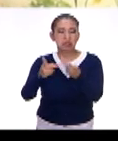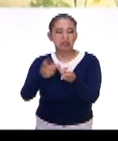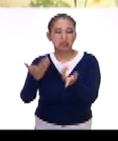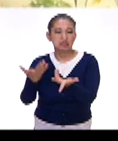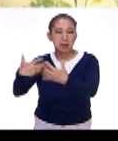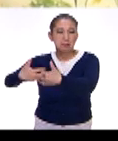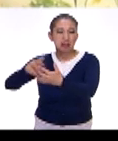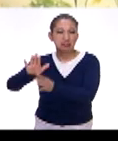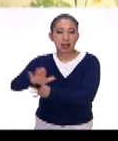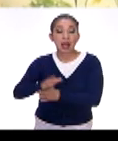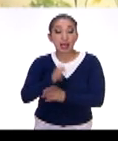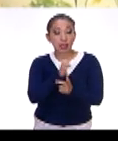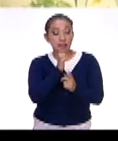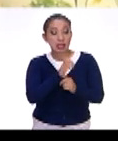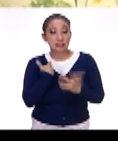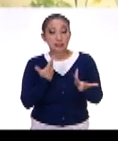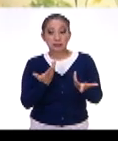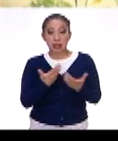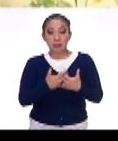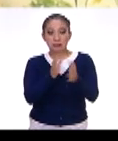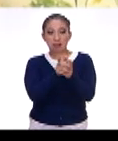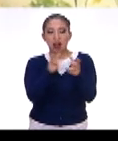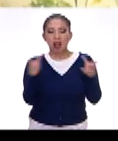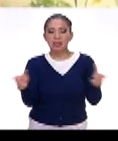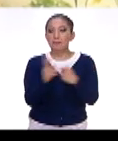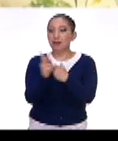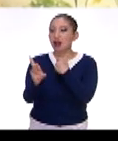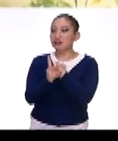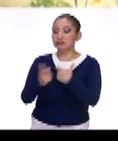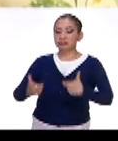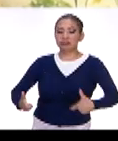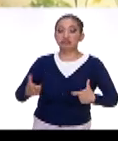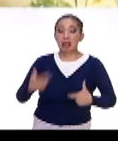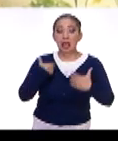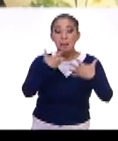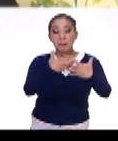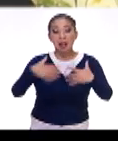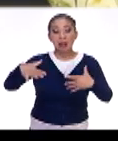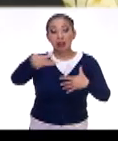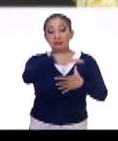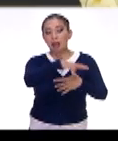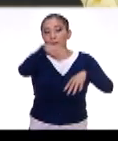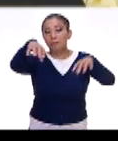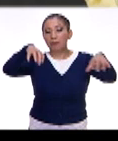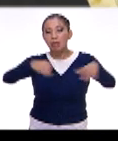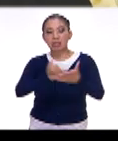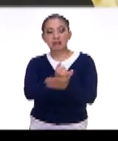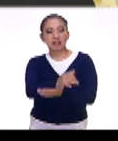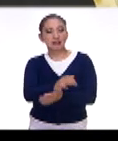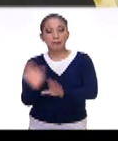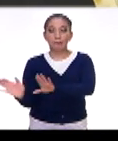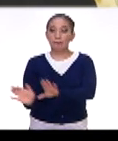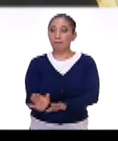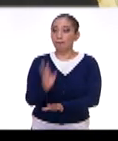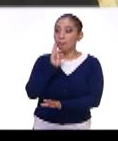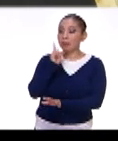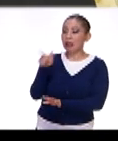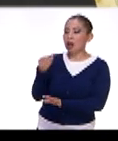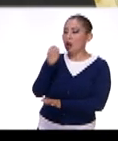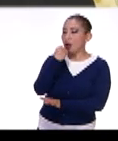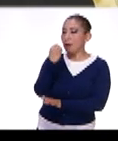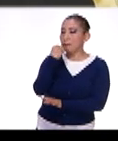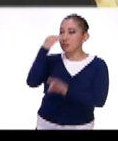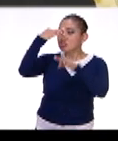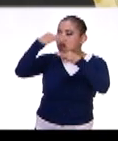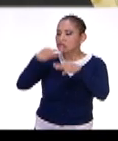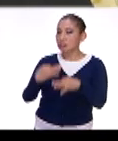Entonces, los grandes capitales, los países productores y la industria, deciden que la comida,